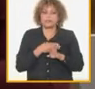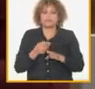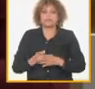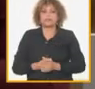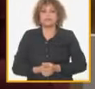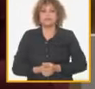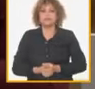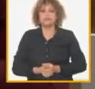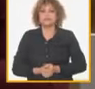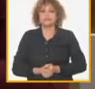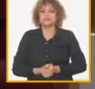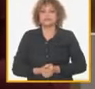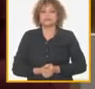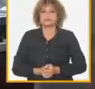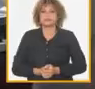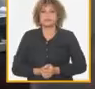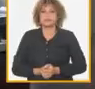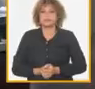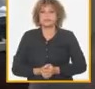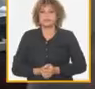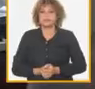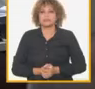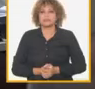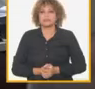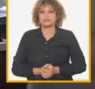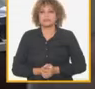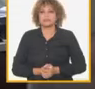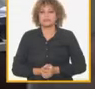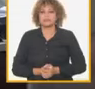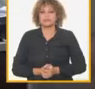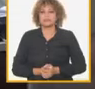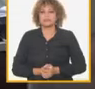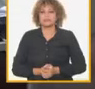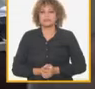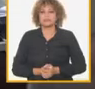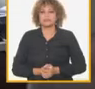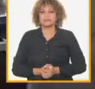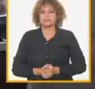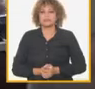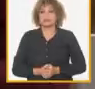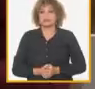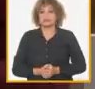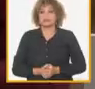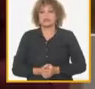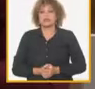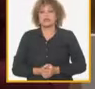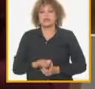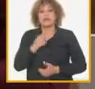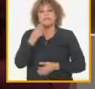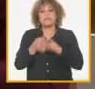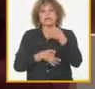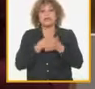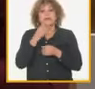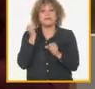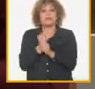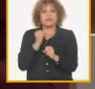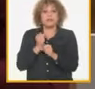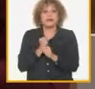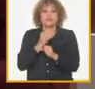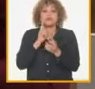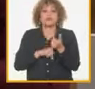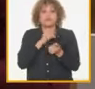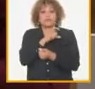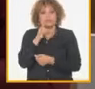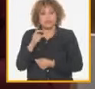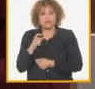parte de la agenda de este octavo pleno del comité central ella hablaba del papel de la militancia de su ejemplaridad y combatividad